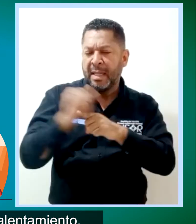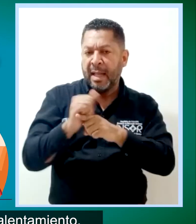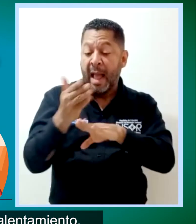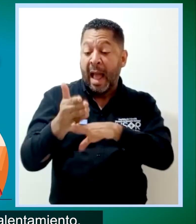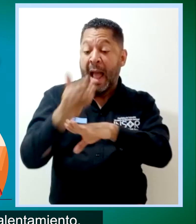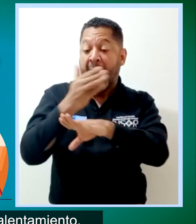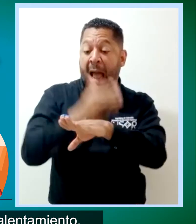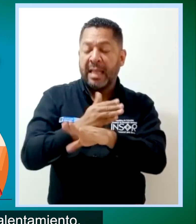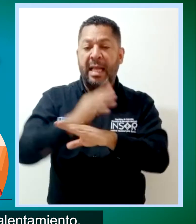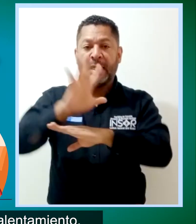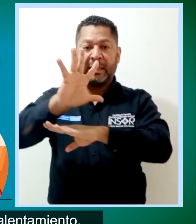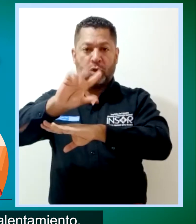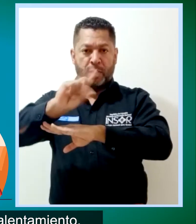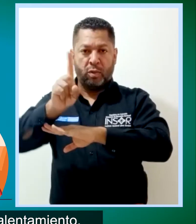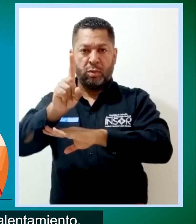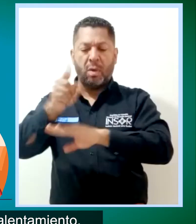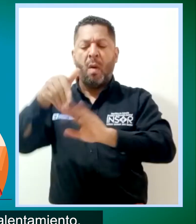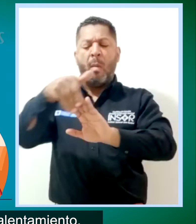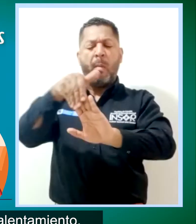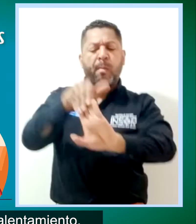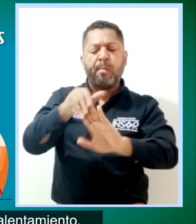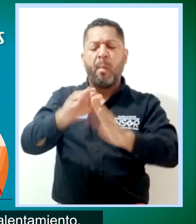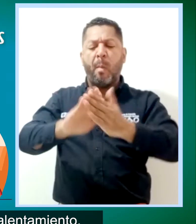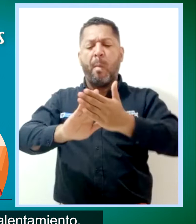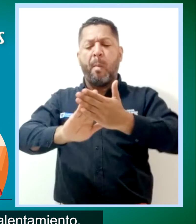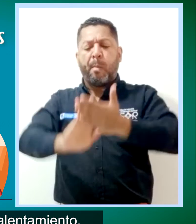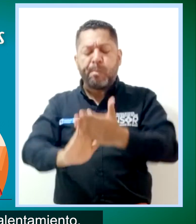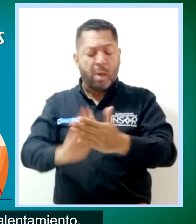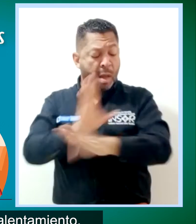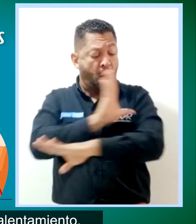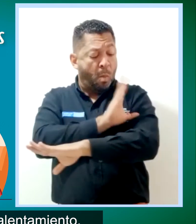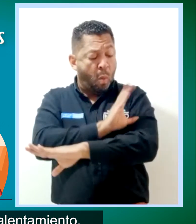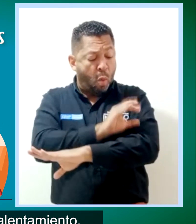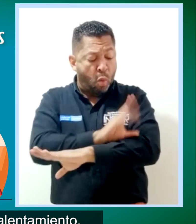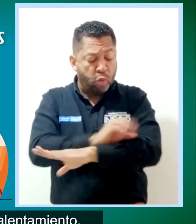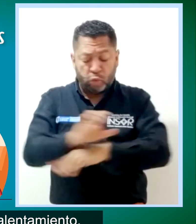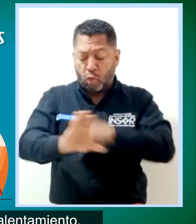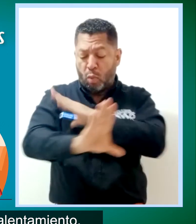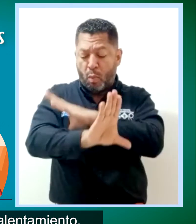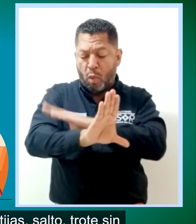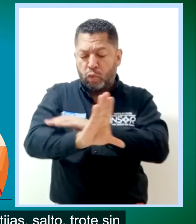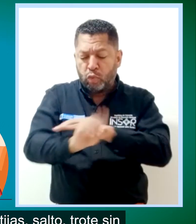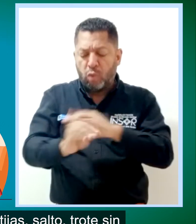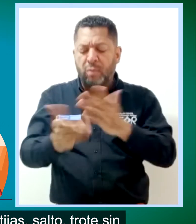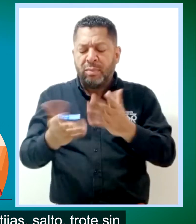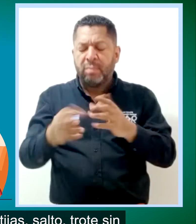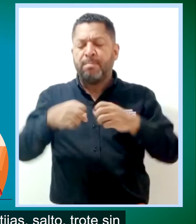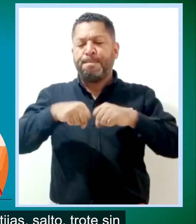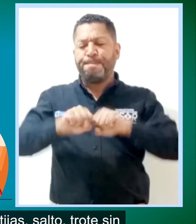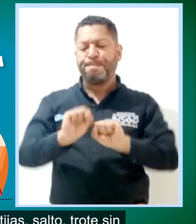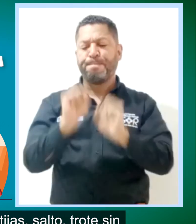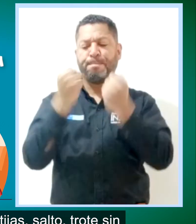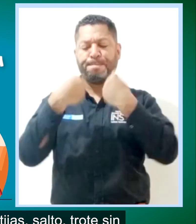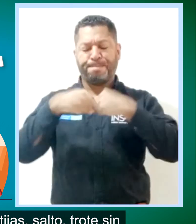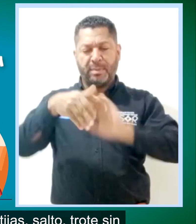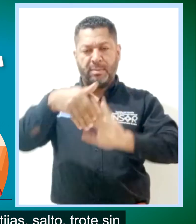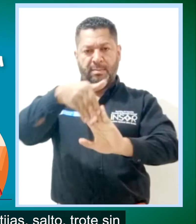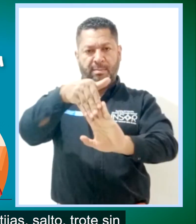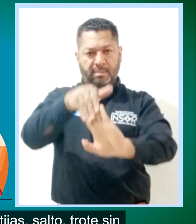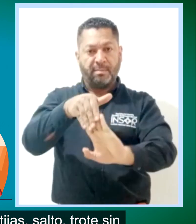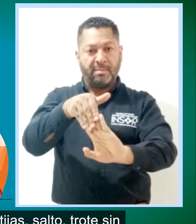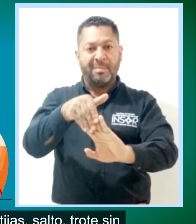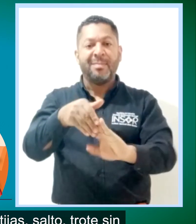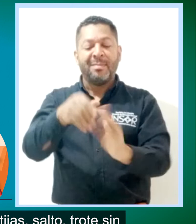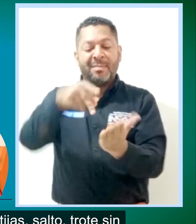Iniciar con 5 minutos de calentamiento, estiramiento de grandes grupos musculares, ejercicio tipo